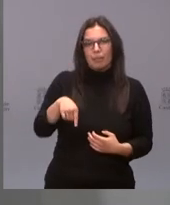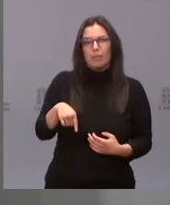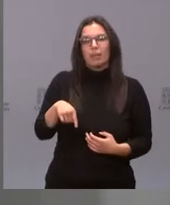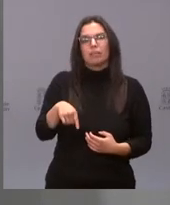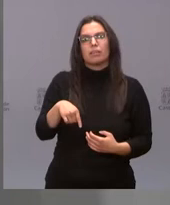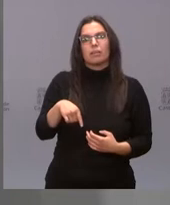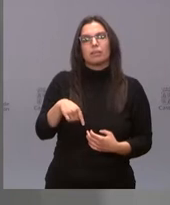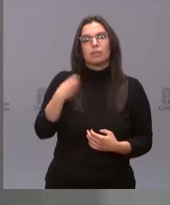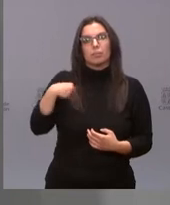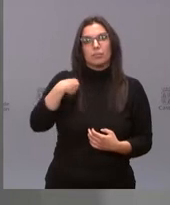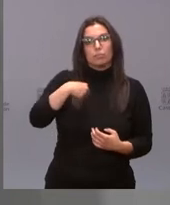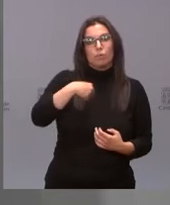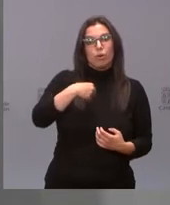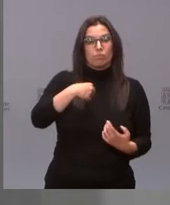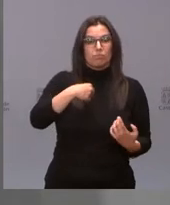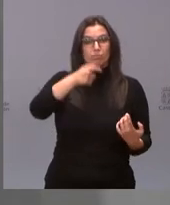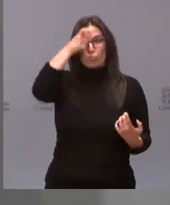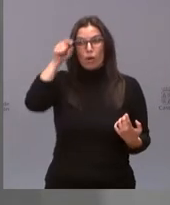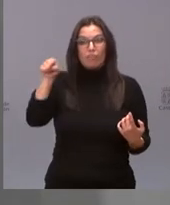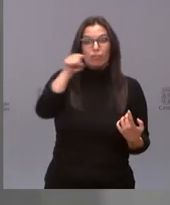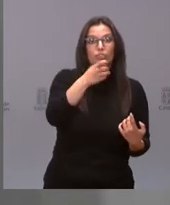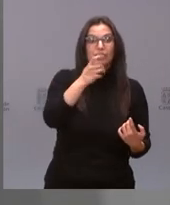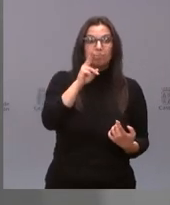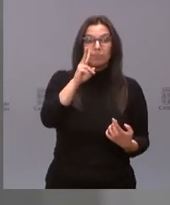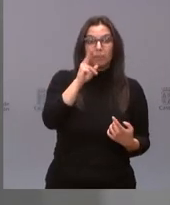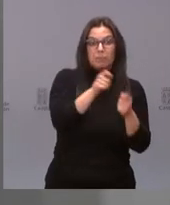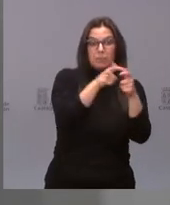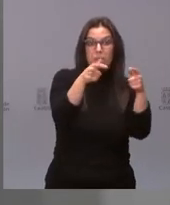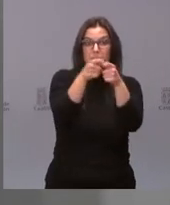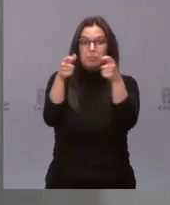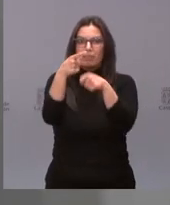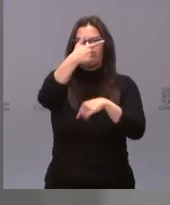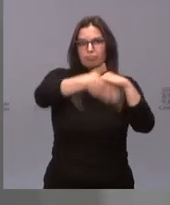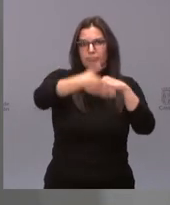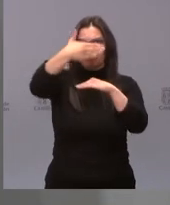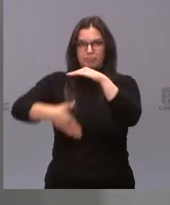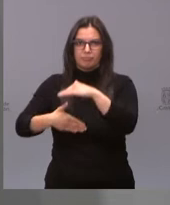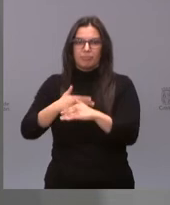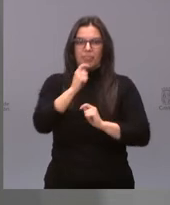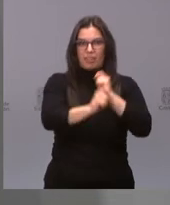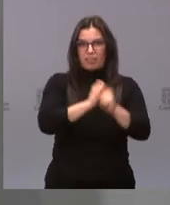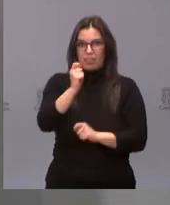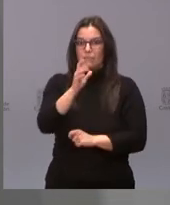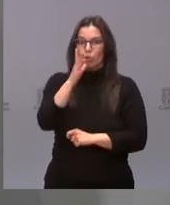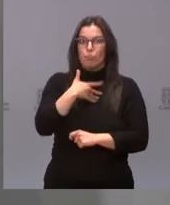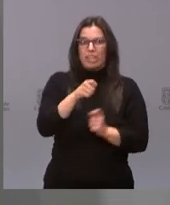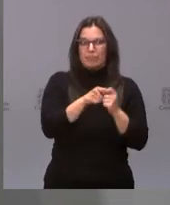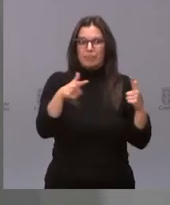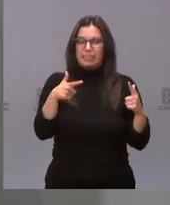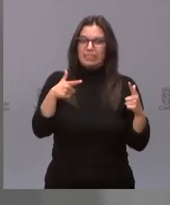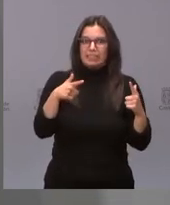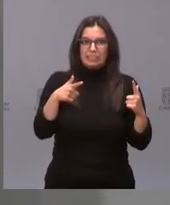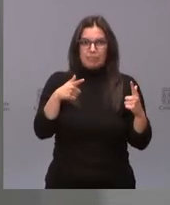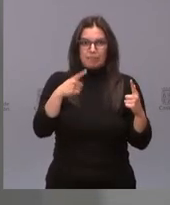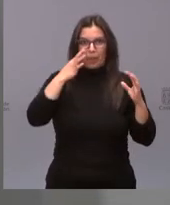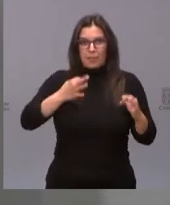municipios en los que se detecta que hay una tendencia al crecimiento, que hay un número de casos que puede ser importante y por lo tanto